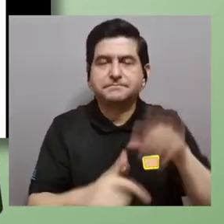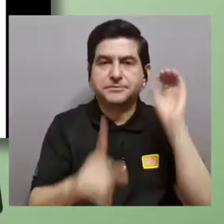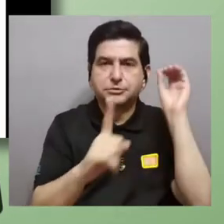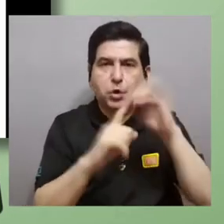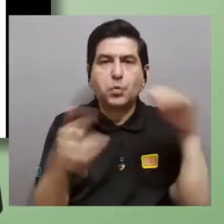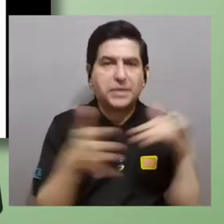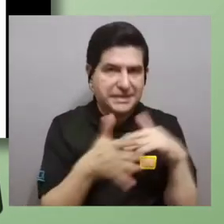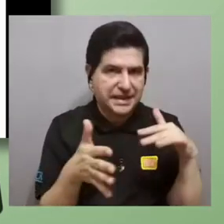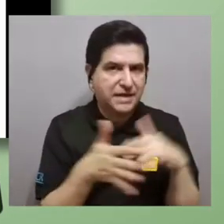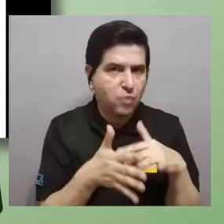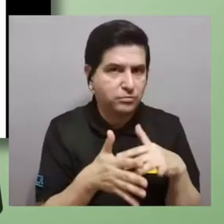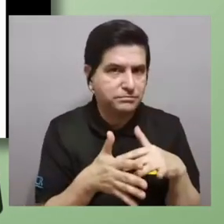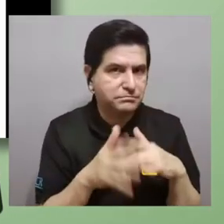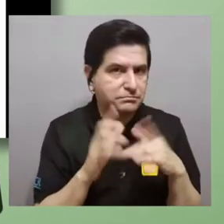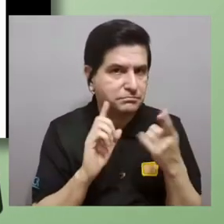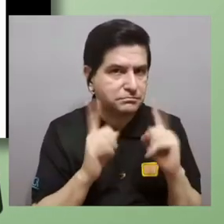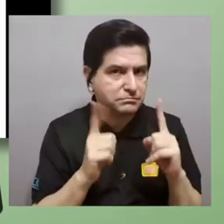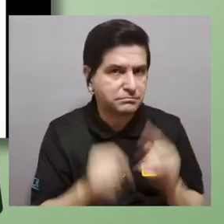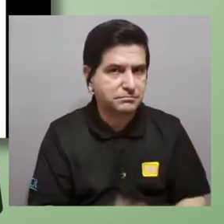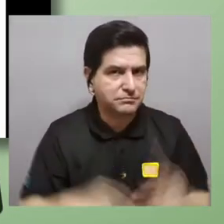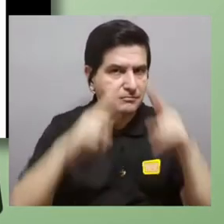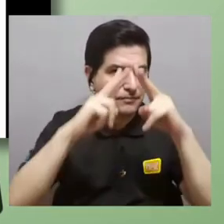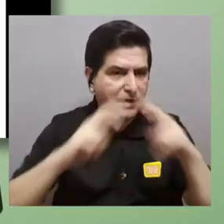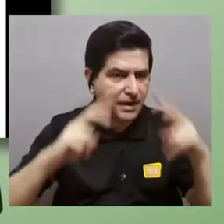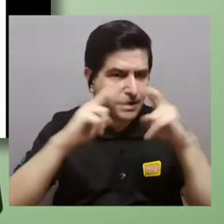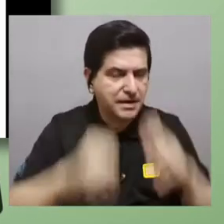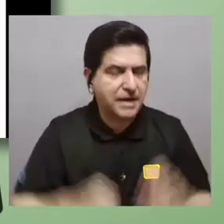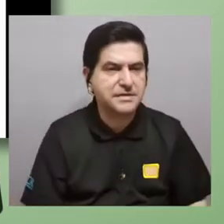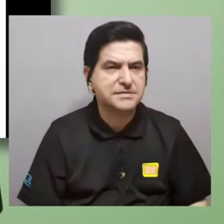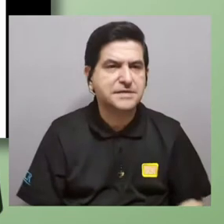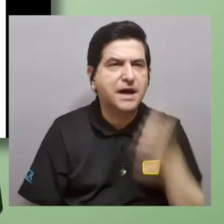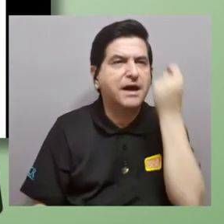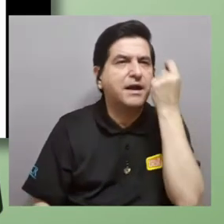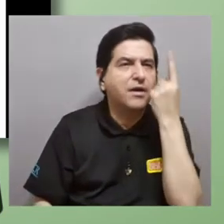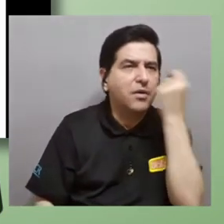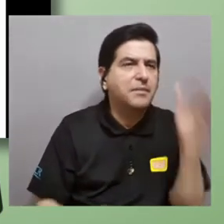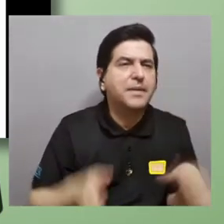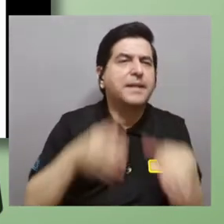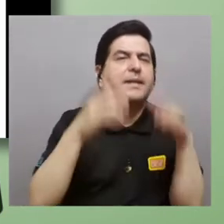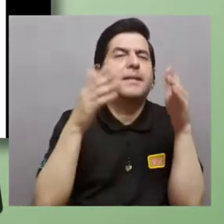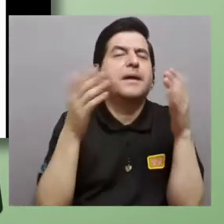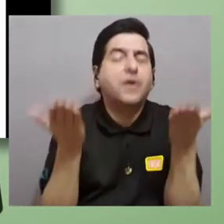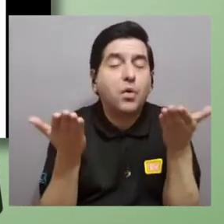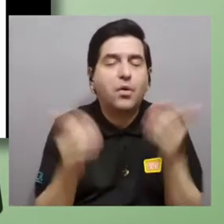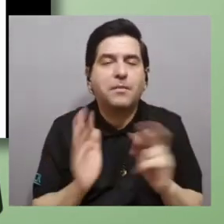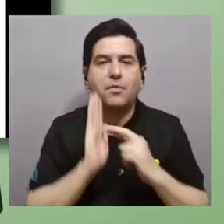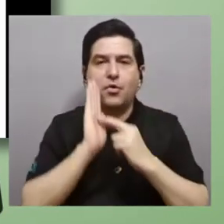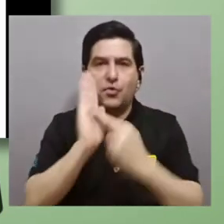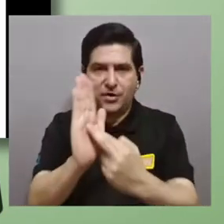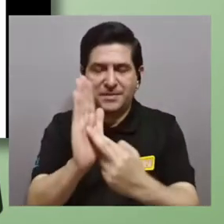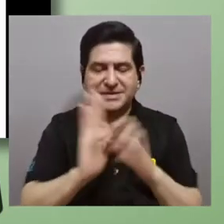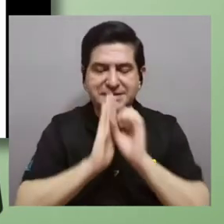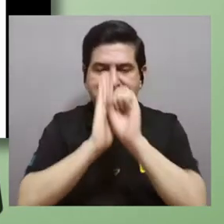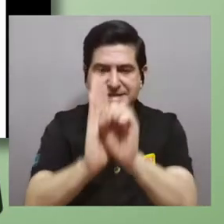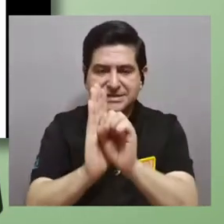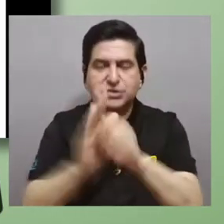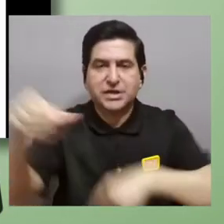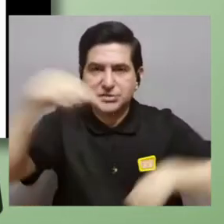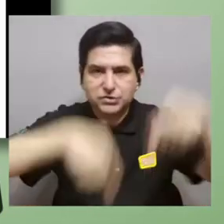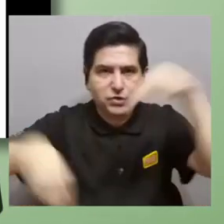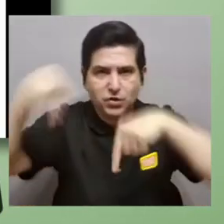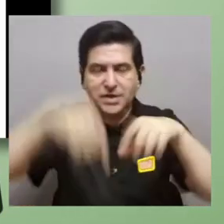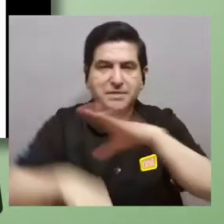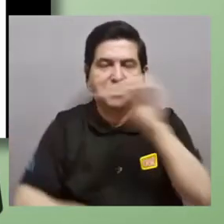que el objetivo de este estudio es explorar cómo es que se entiende comprende una representación simbólica